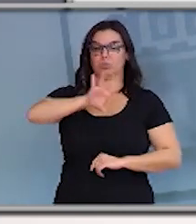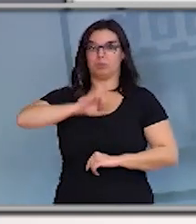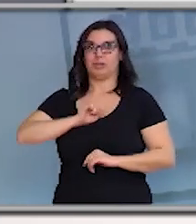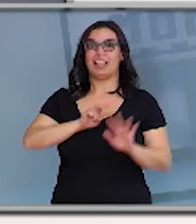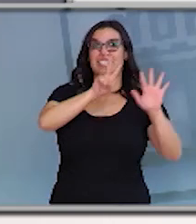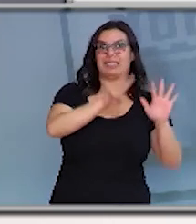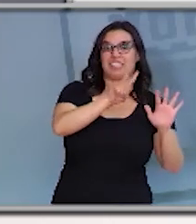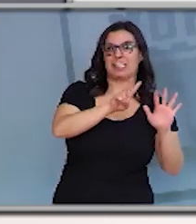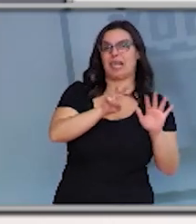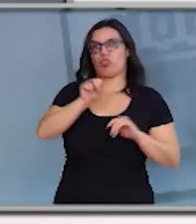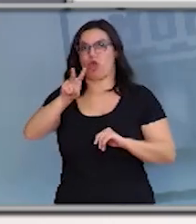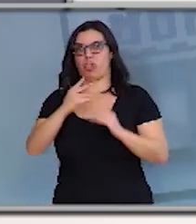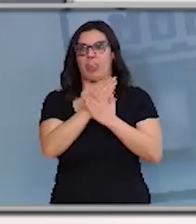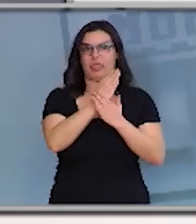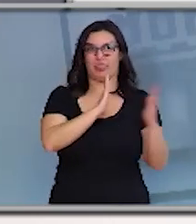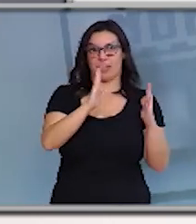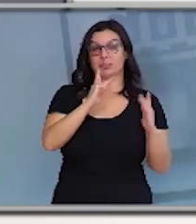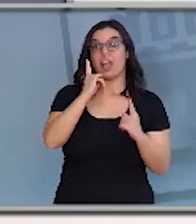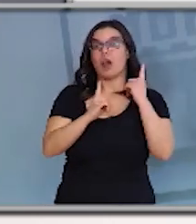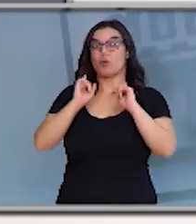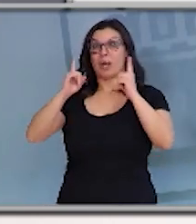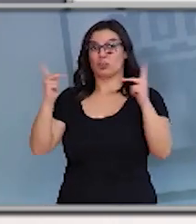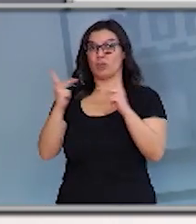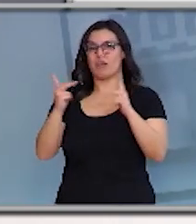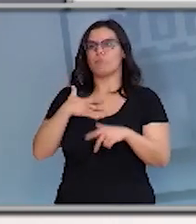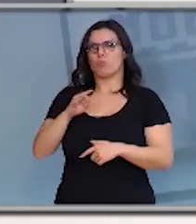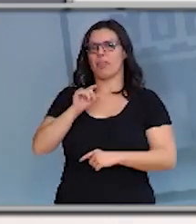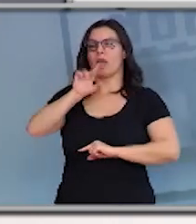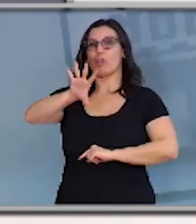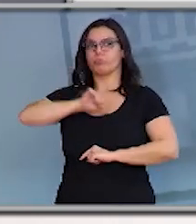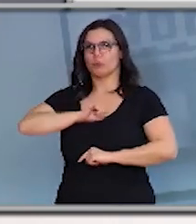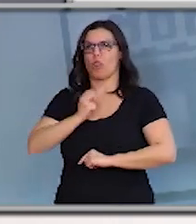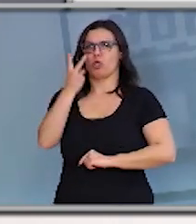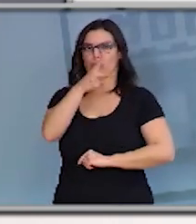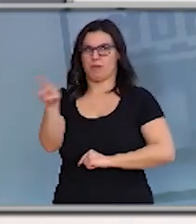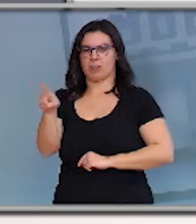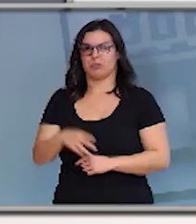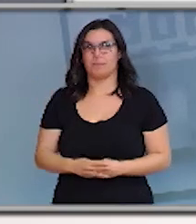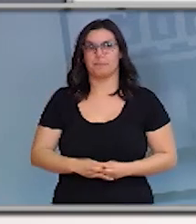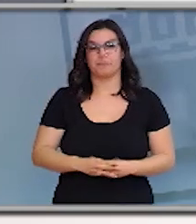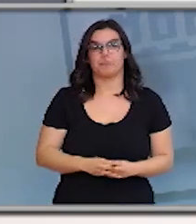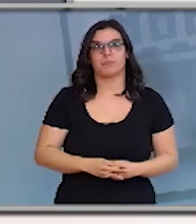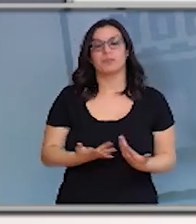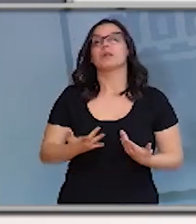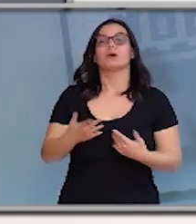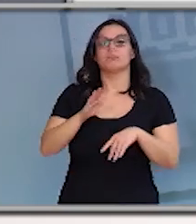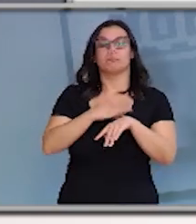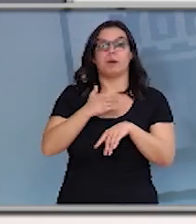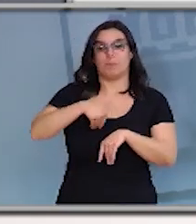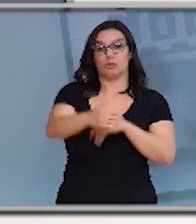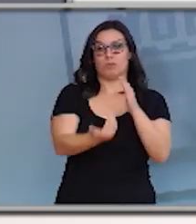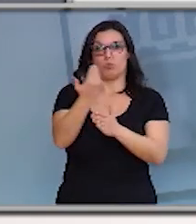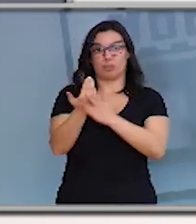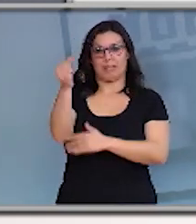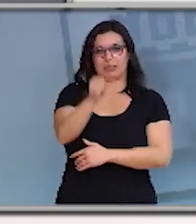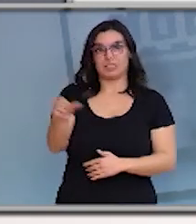máis moderados, e máis de dois semanas en algúns casos severos. Dada a epidemiología e desarrollo existente para os próximos días